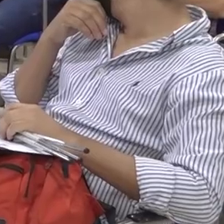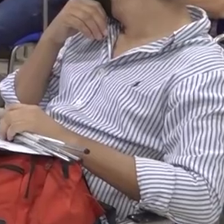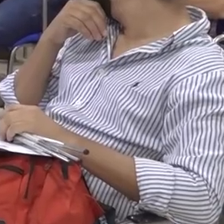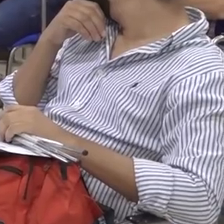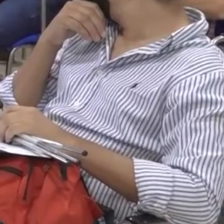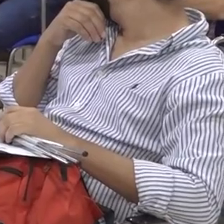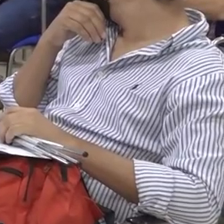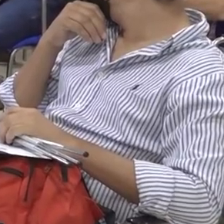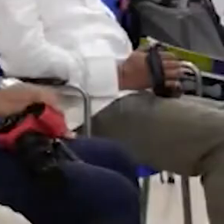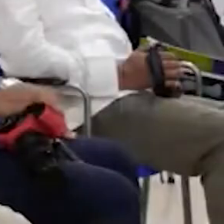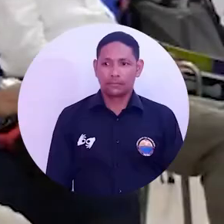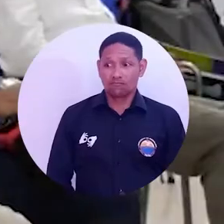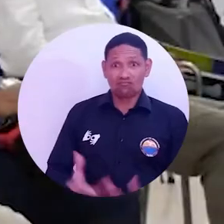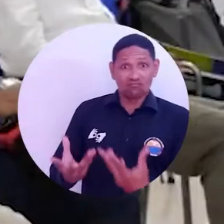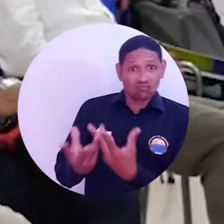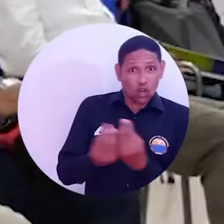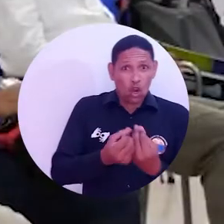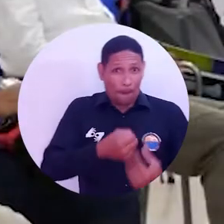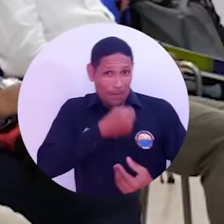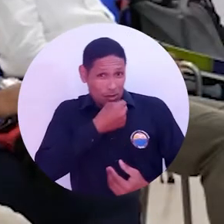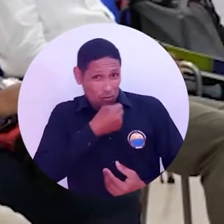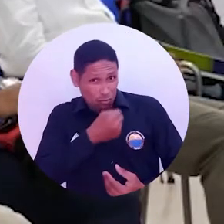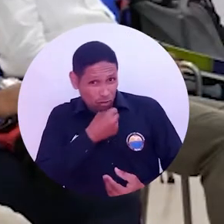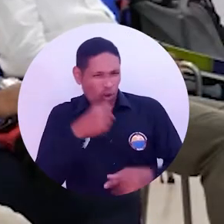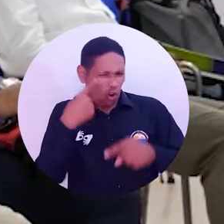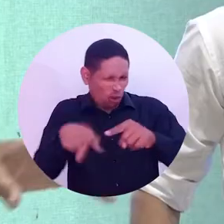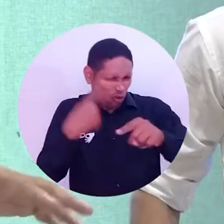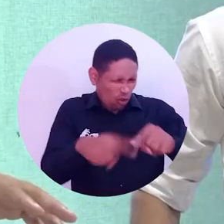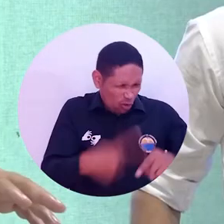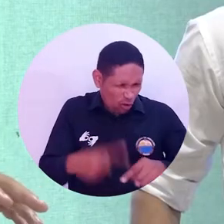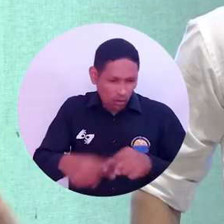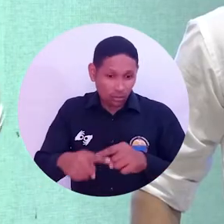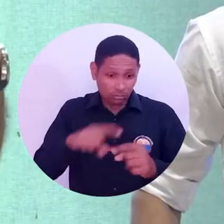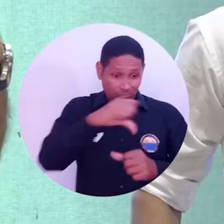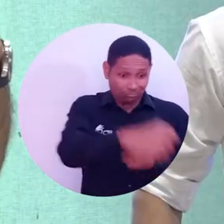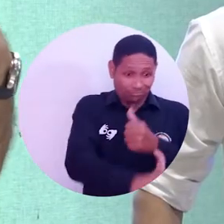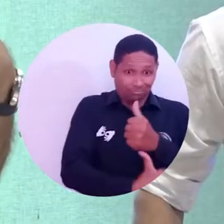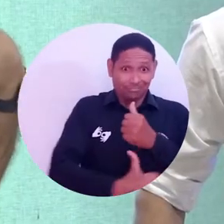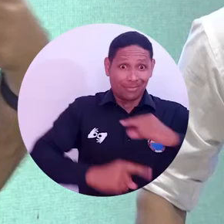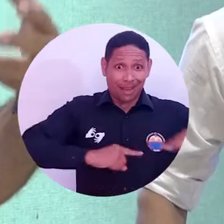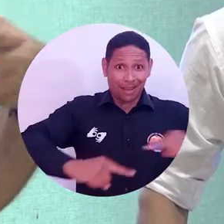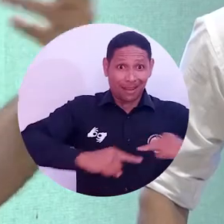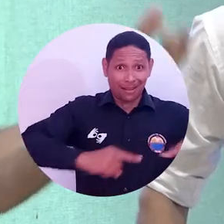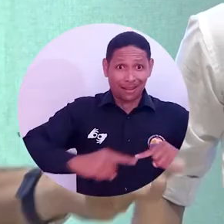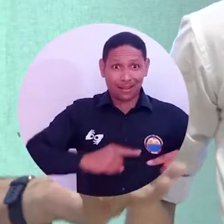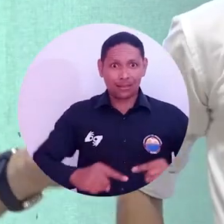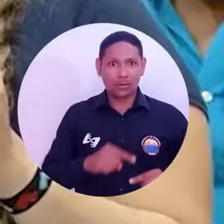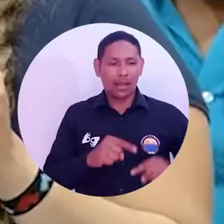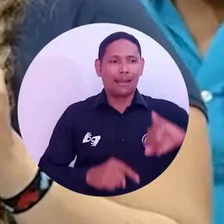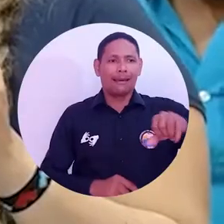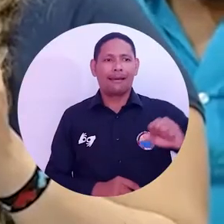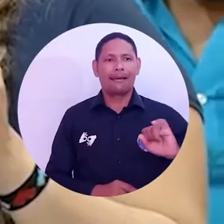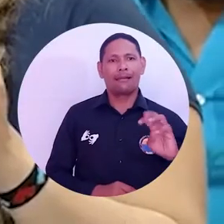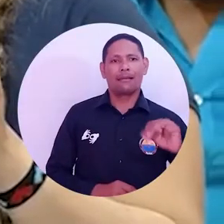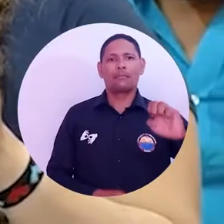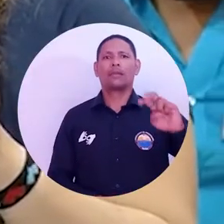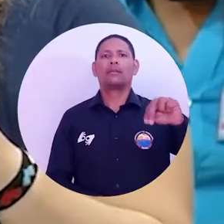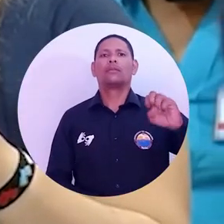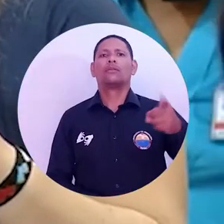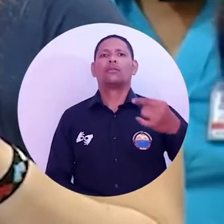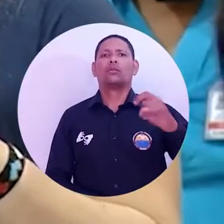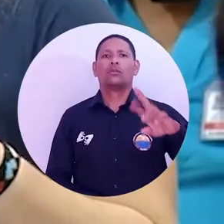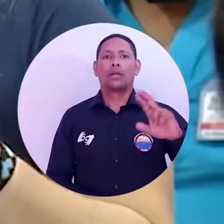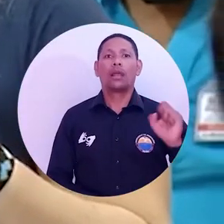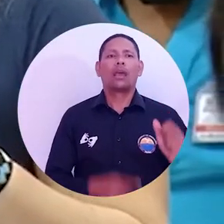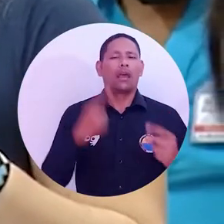Ante un grupo de comunicadores y medios periodísticos, el vicerrector administrativo de Unimagdalena, Jaime Noguera Serrano, hizo